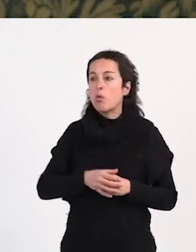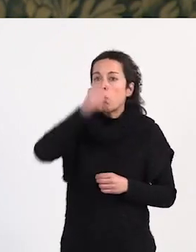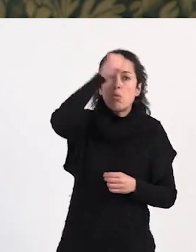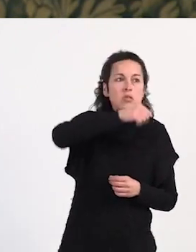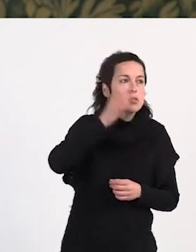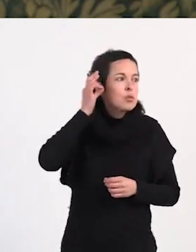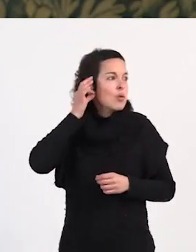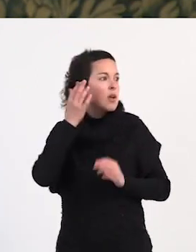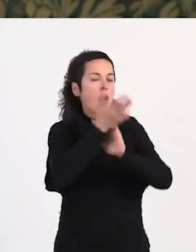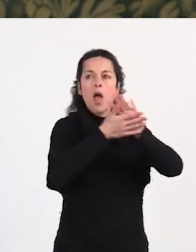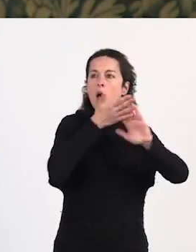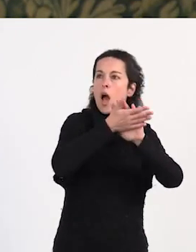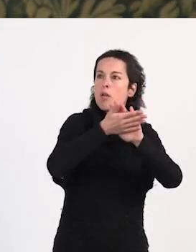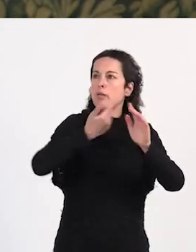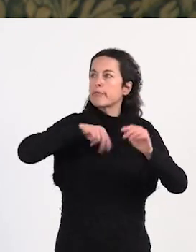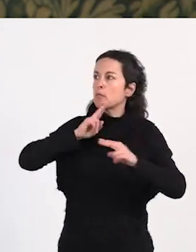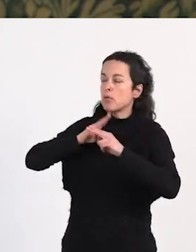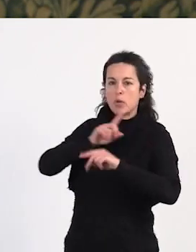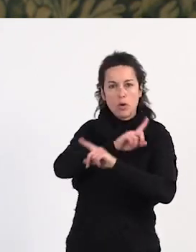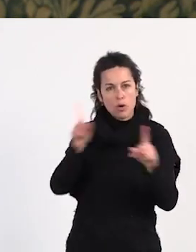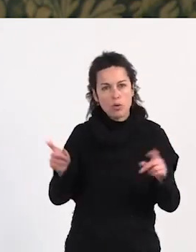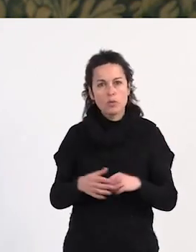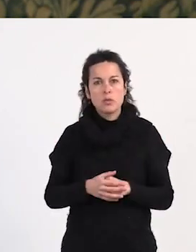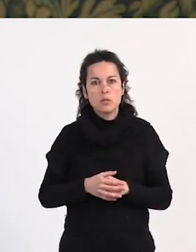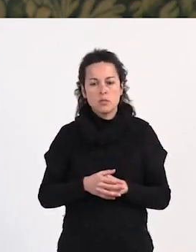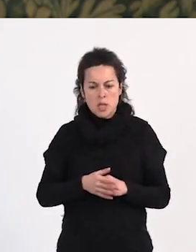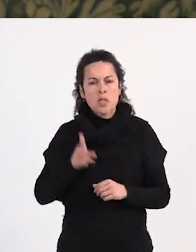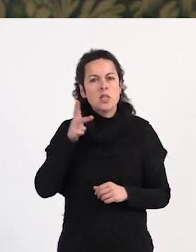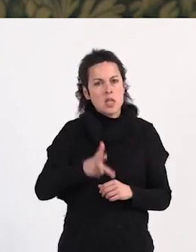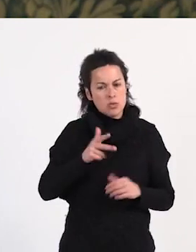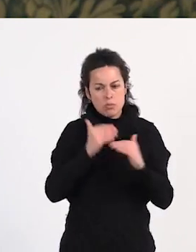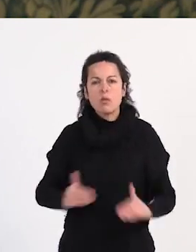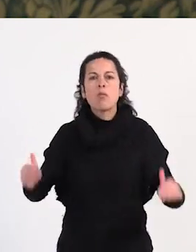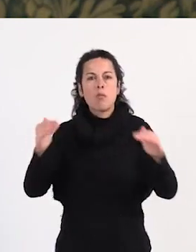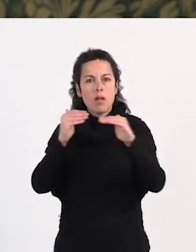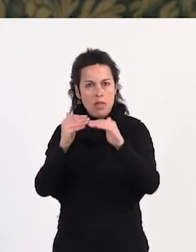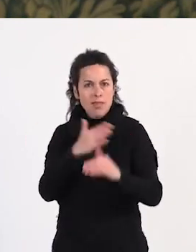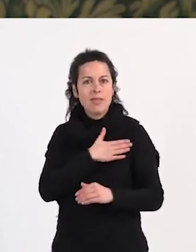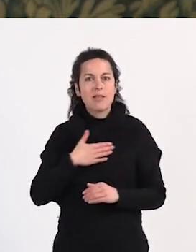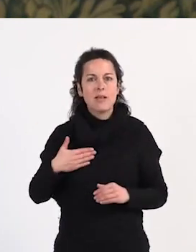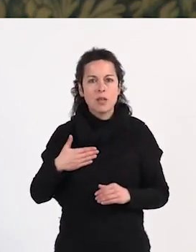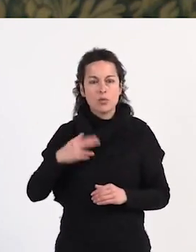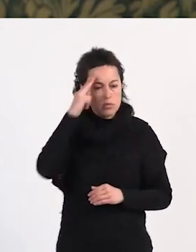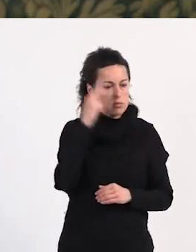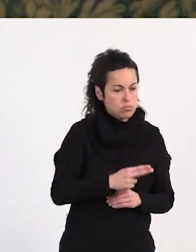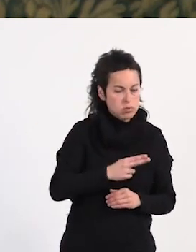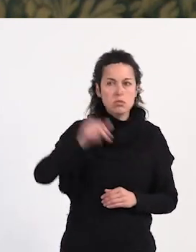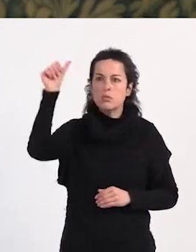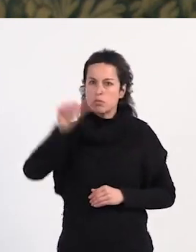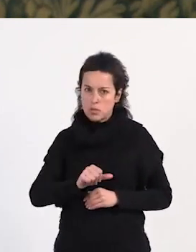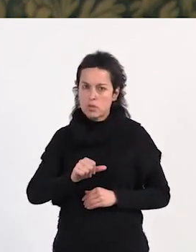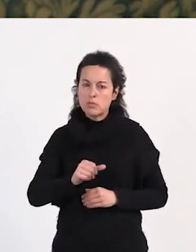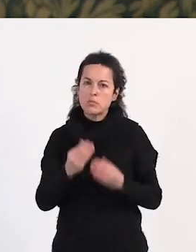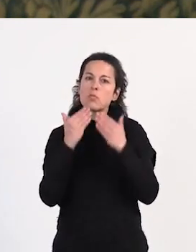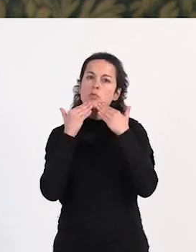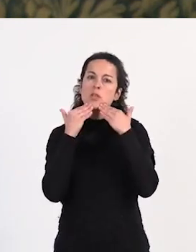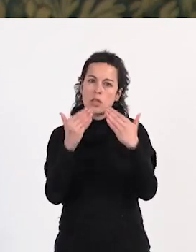que hablen en nuestro nombre. Merecemos derechos e igualdad, ser escuchadas y respetadas. Muchas gracias.